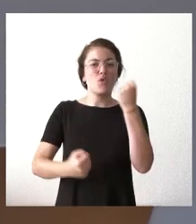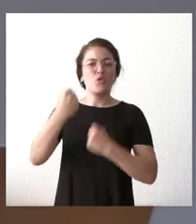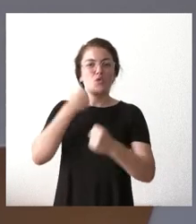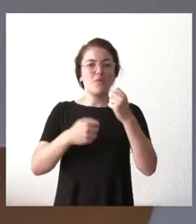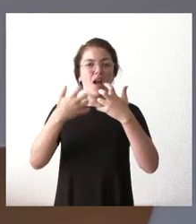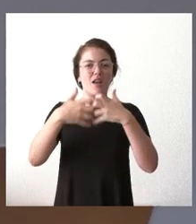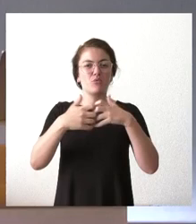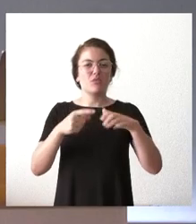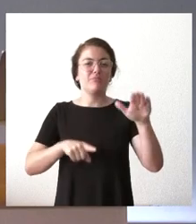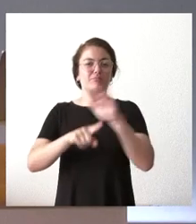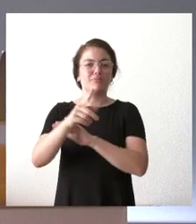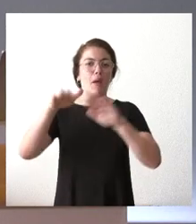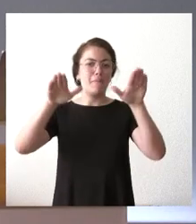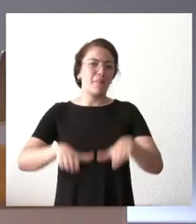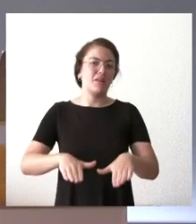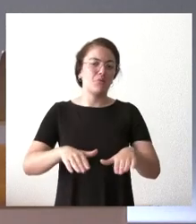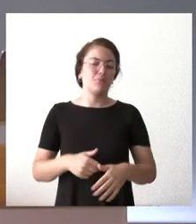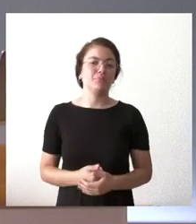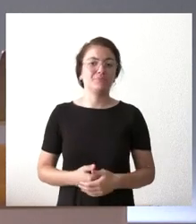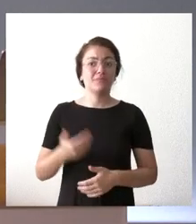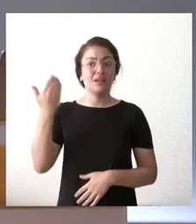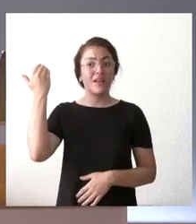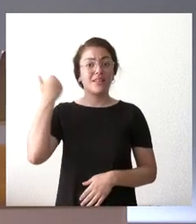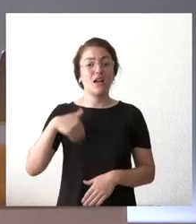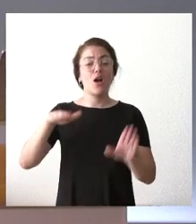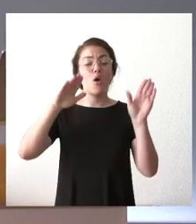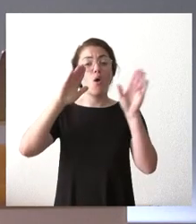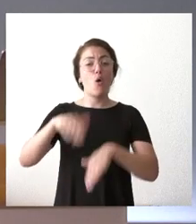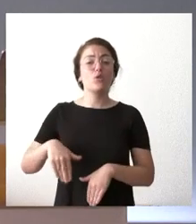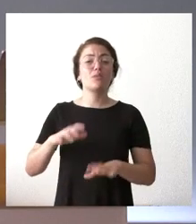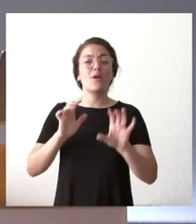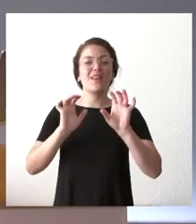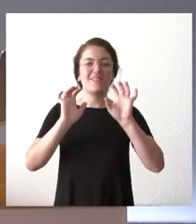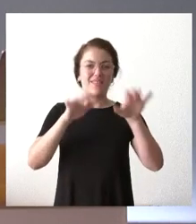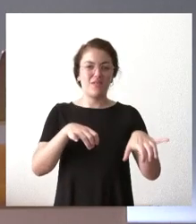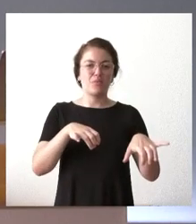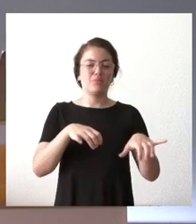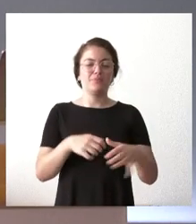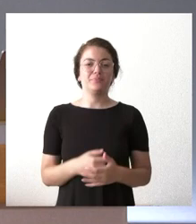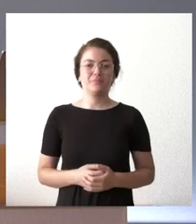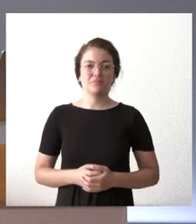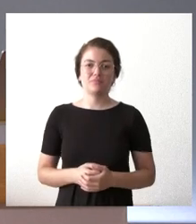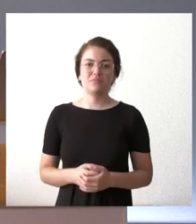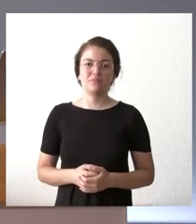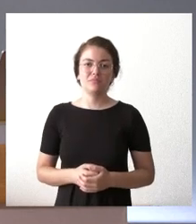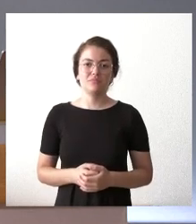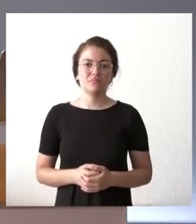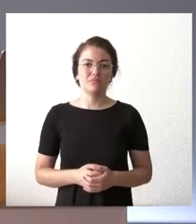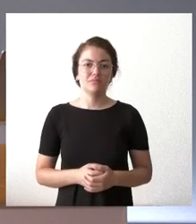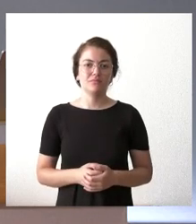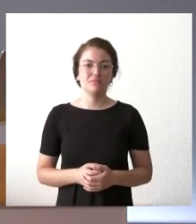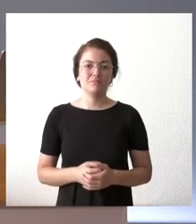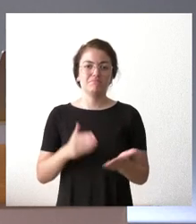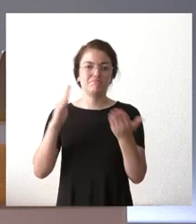territorio pues vamos a cerrar este turno hoy en León donde tenemos a César Fernández de Ileón cuando